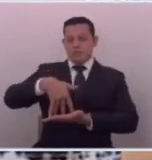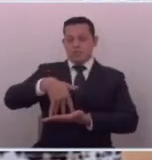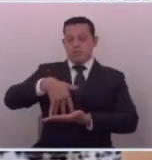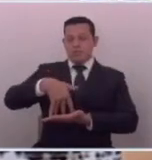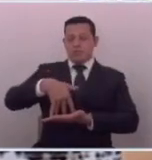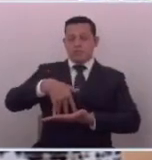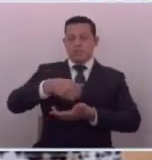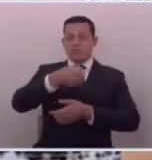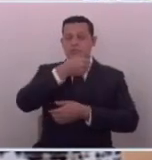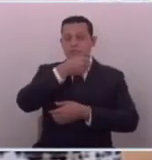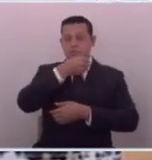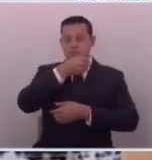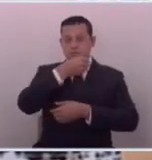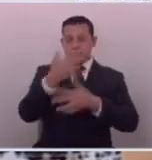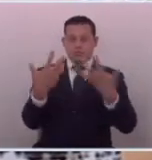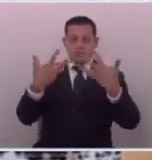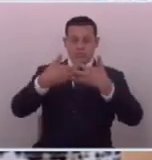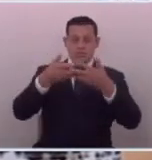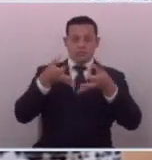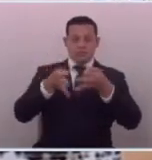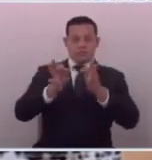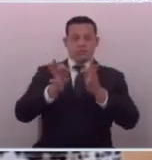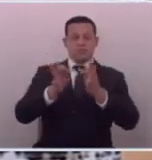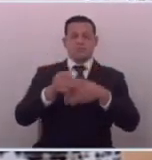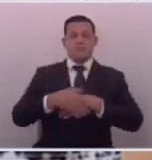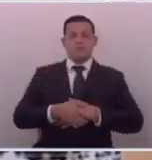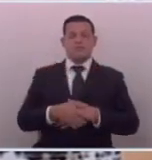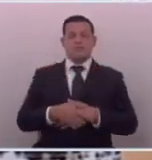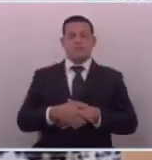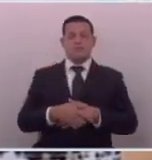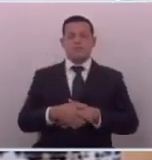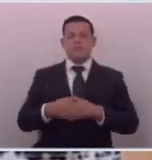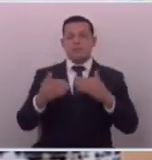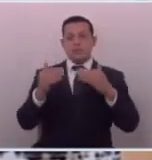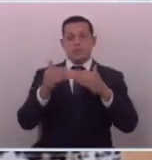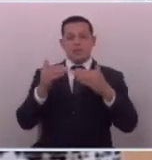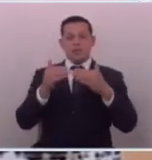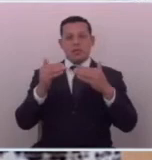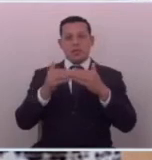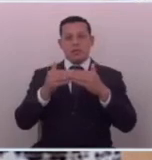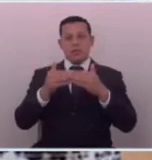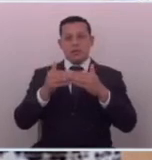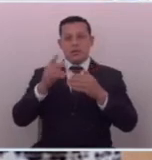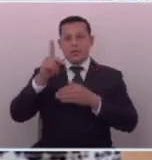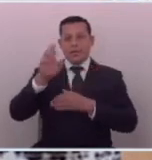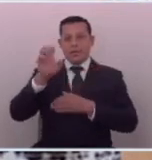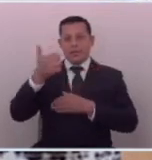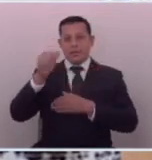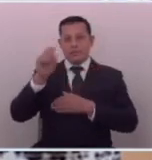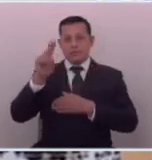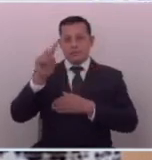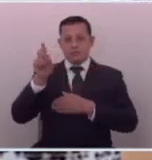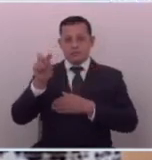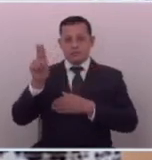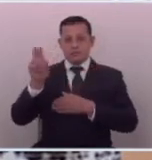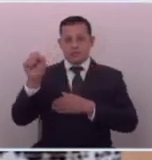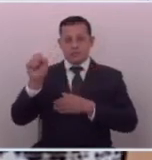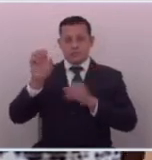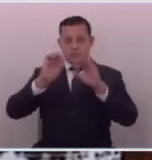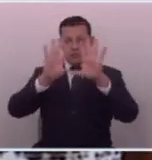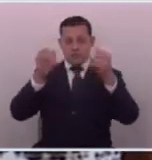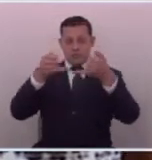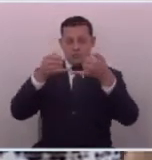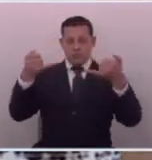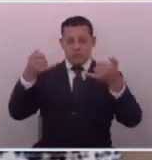de informarse adecuadamente además están los casos de Pegasus un software que